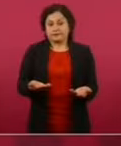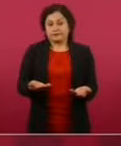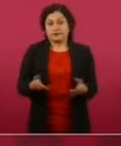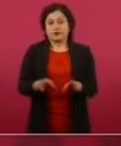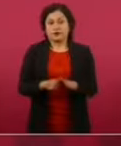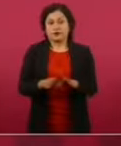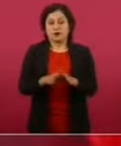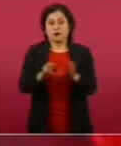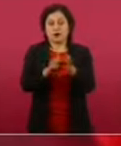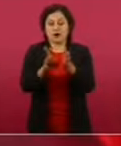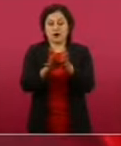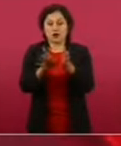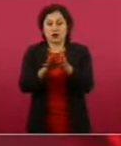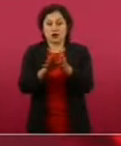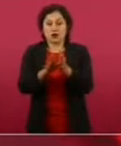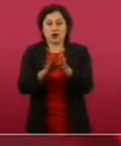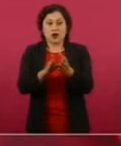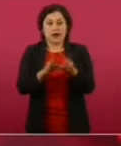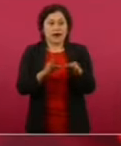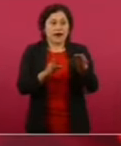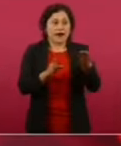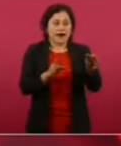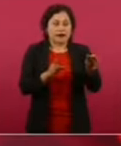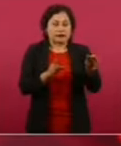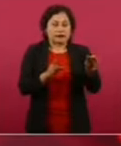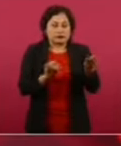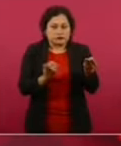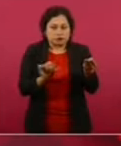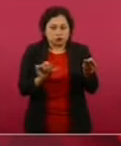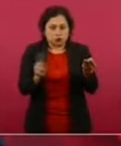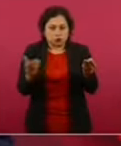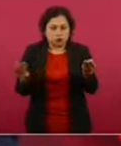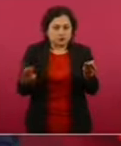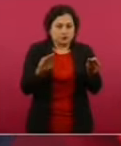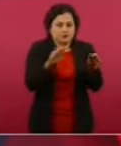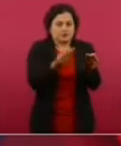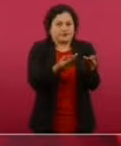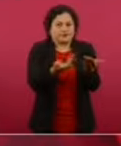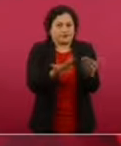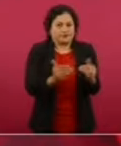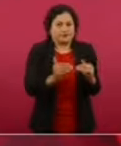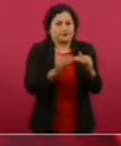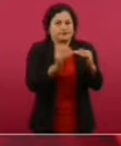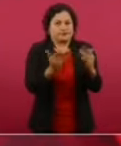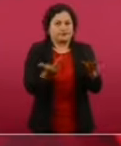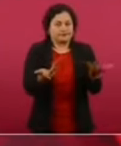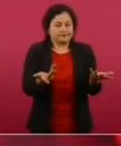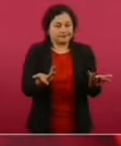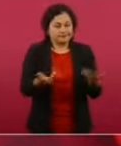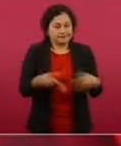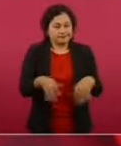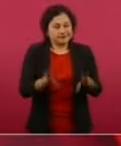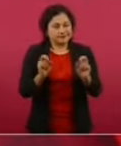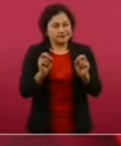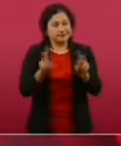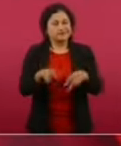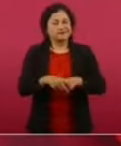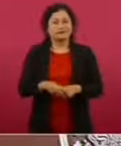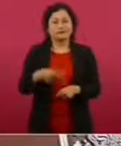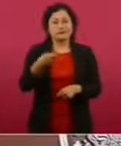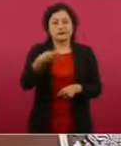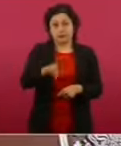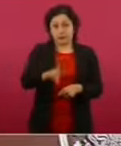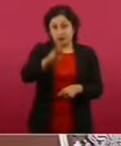pero sí hay